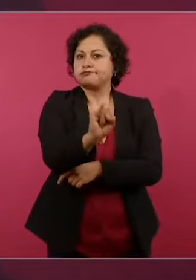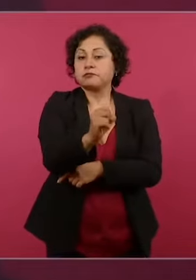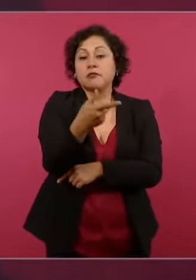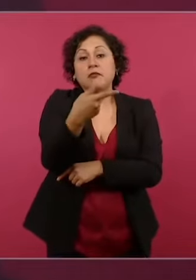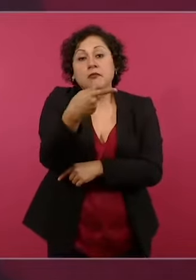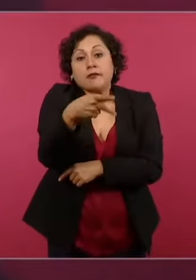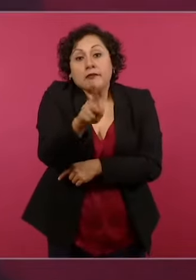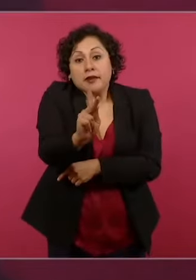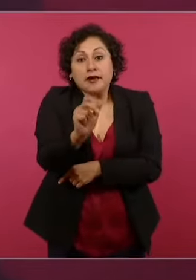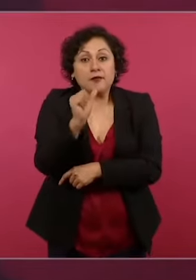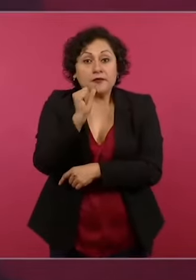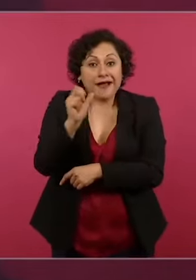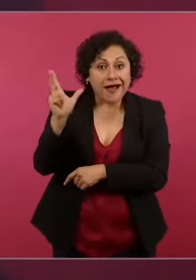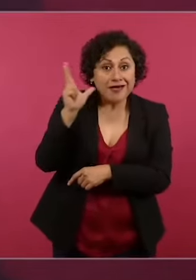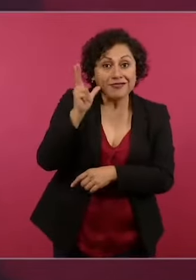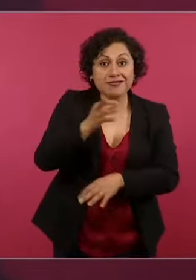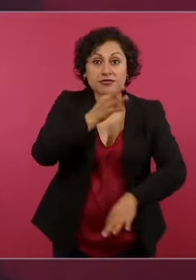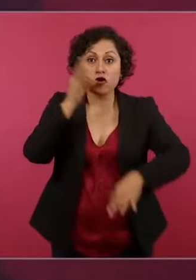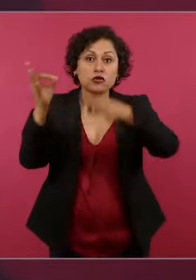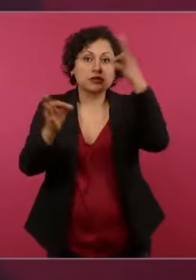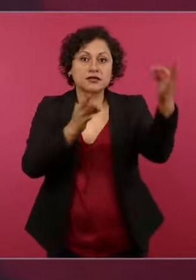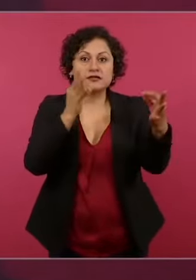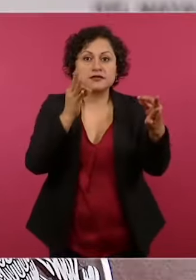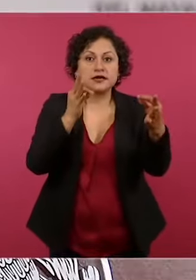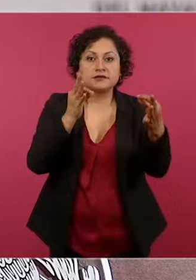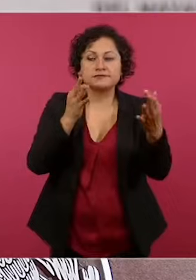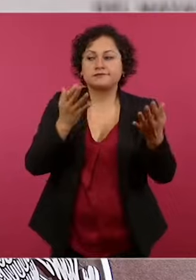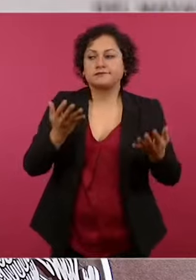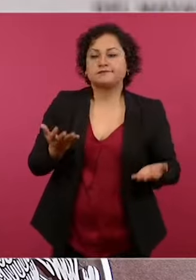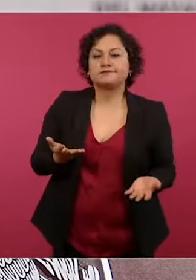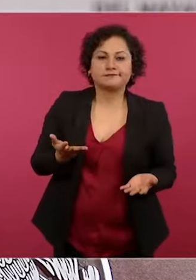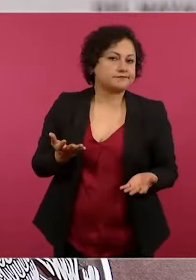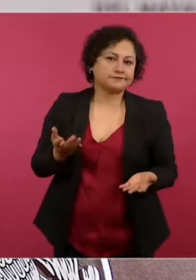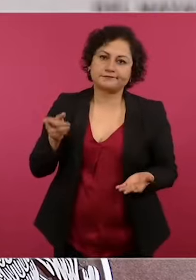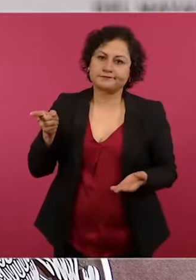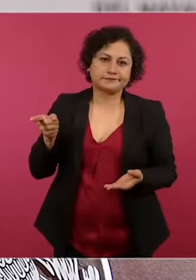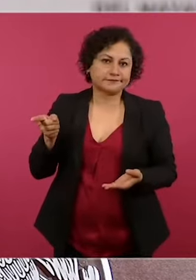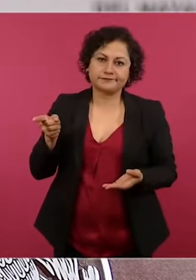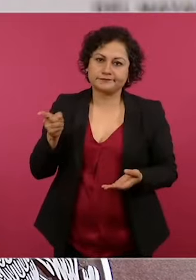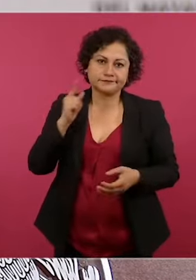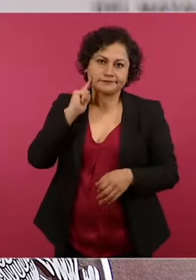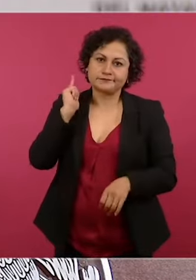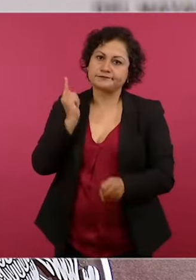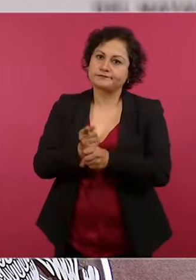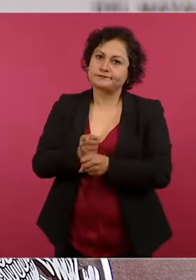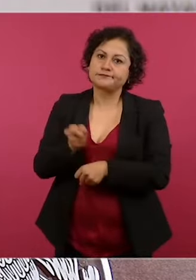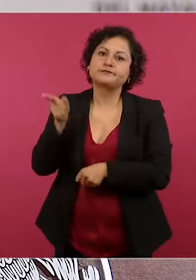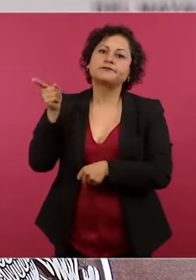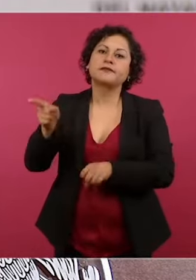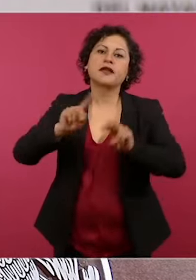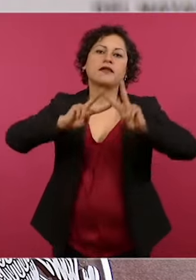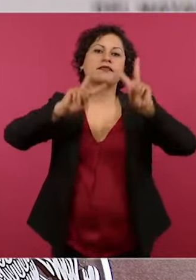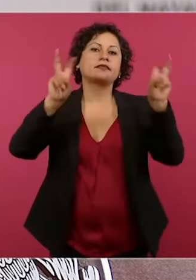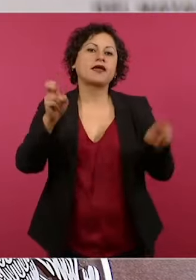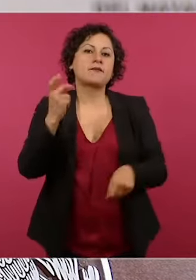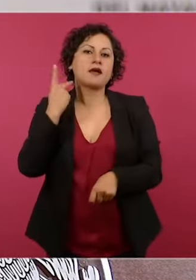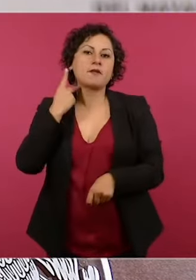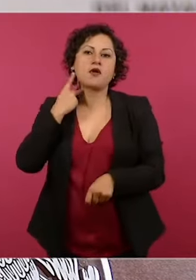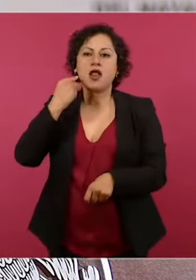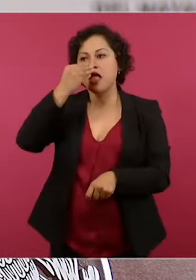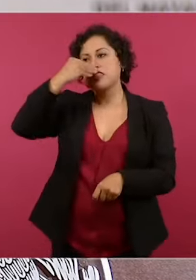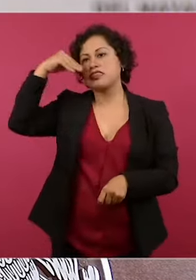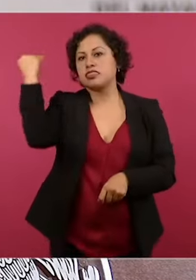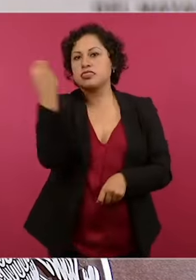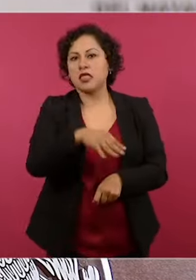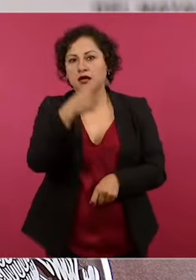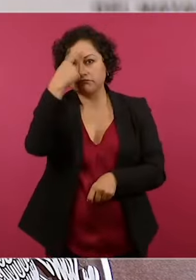podemos asegurar que se buscó lucrar políticamente con el dolor humano y